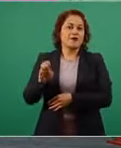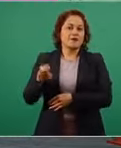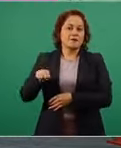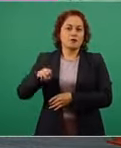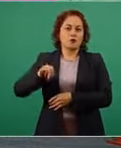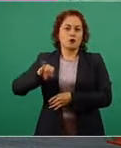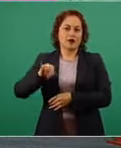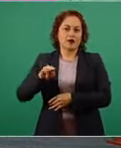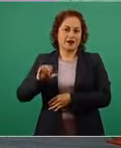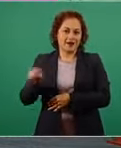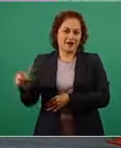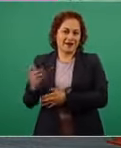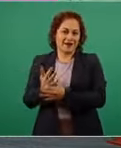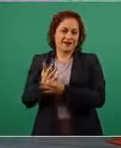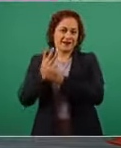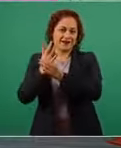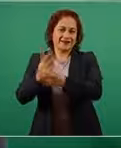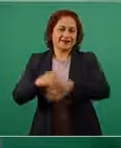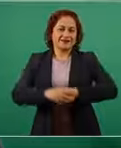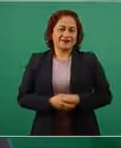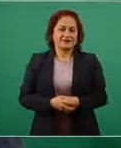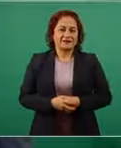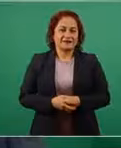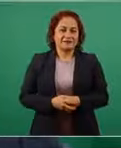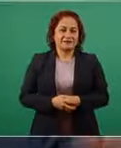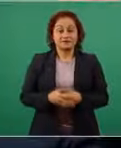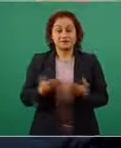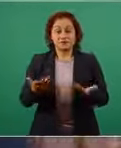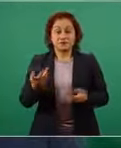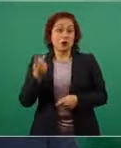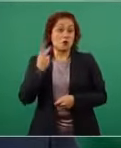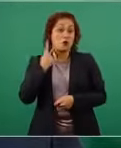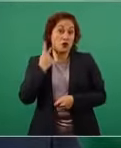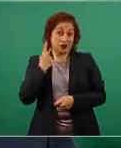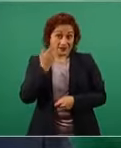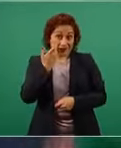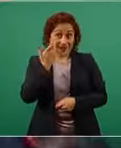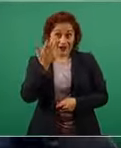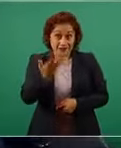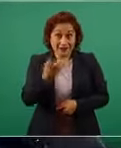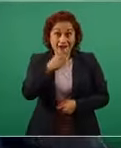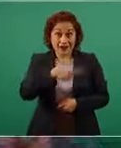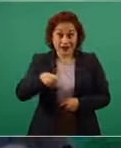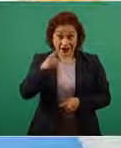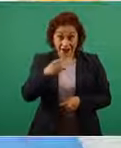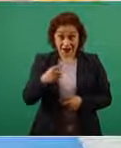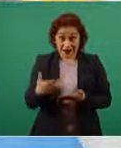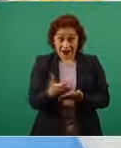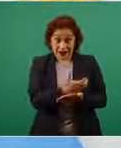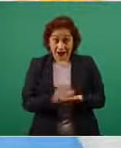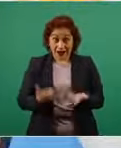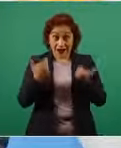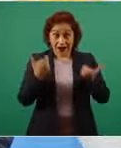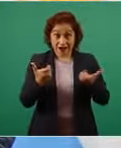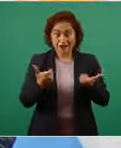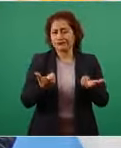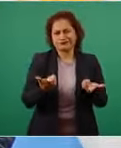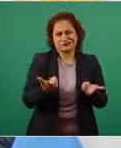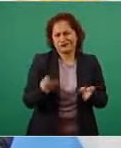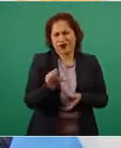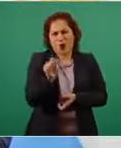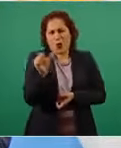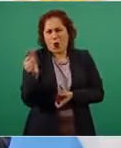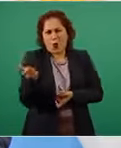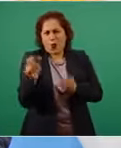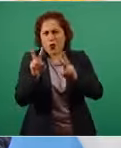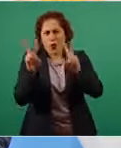mirá si querés hacer política dedicate a otra cosa pon una empresa pon un comercio si querés hacer dinero dedicate a otra cosa pon un